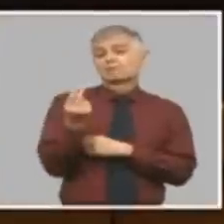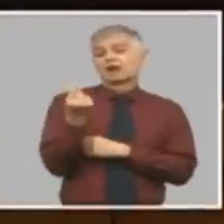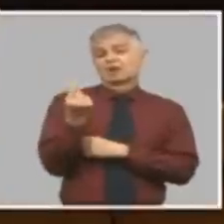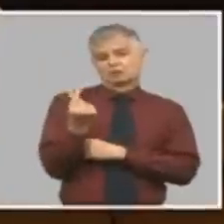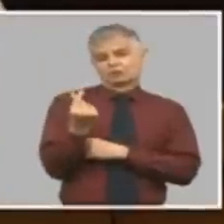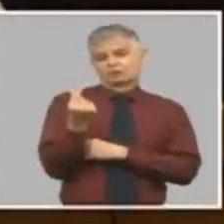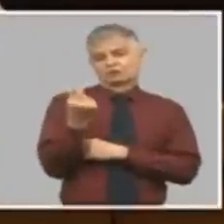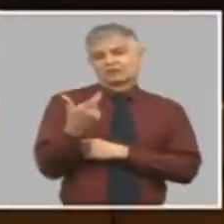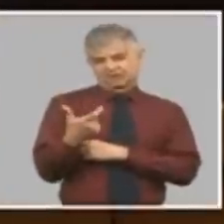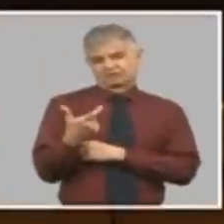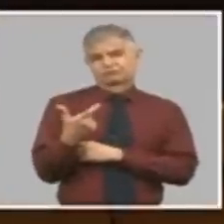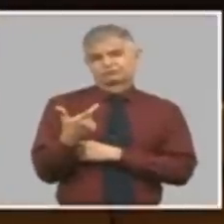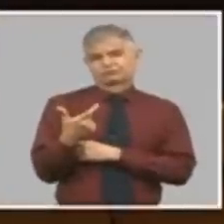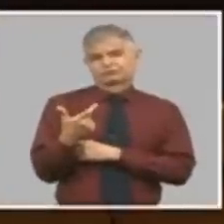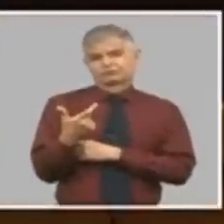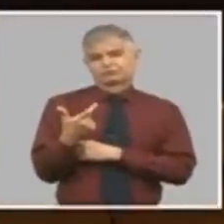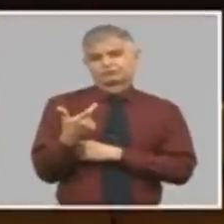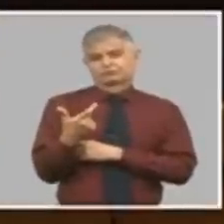en el caso nuestro